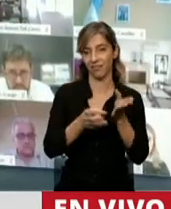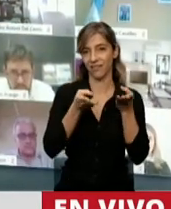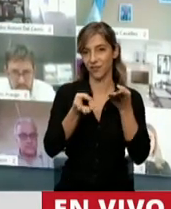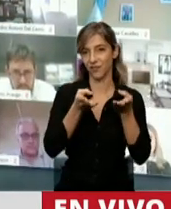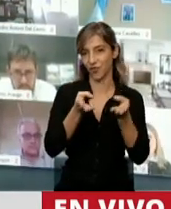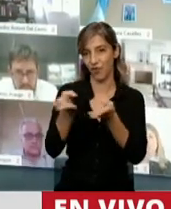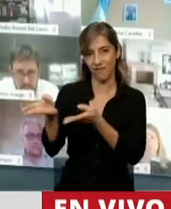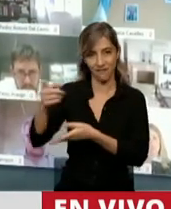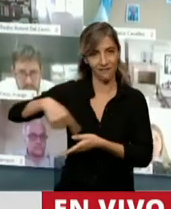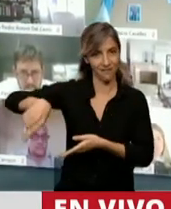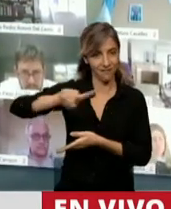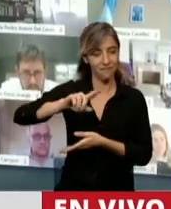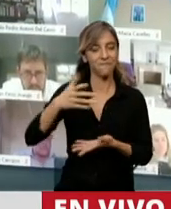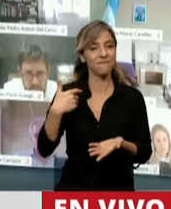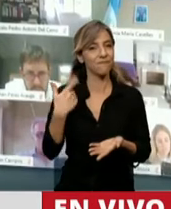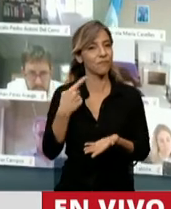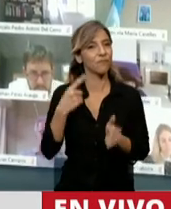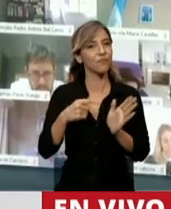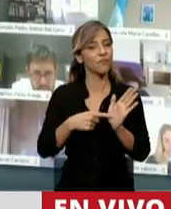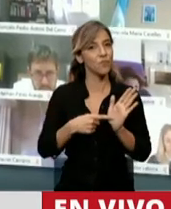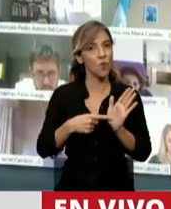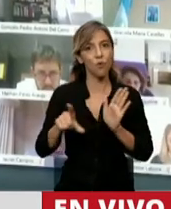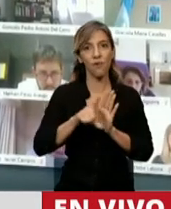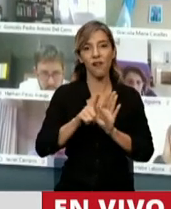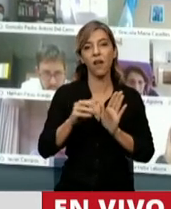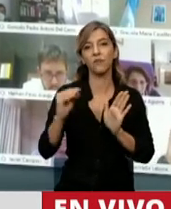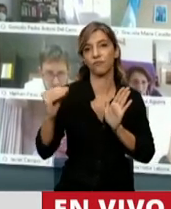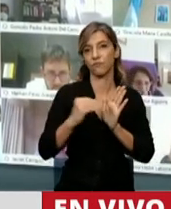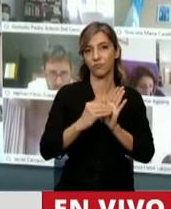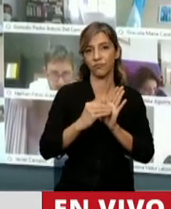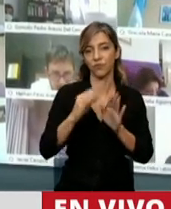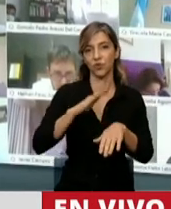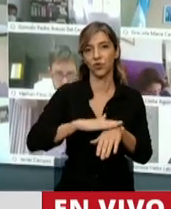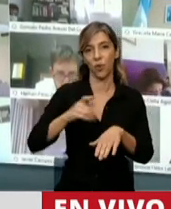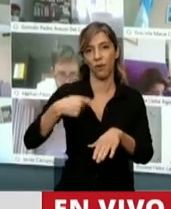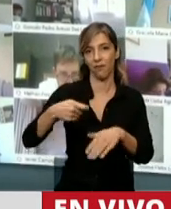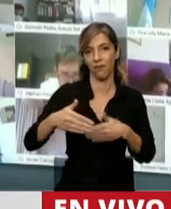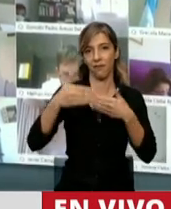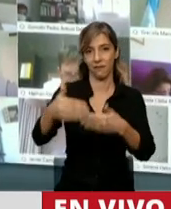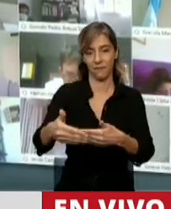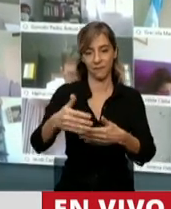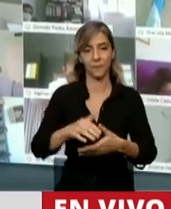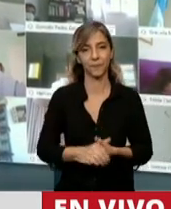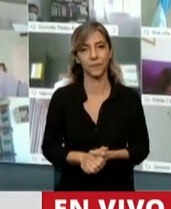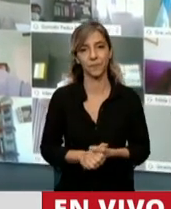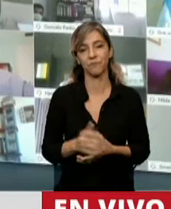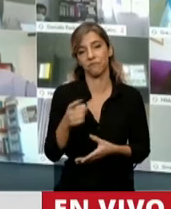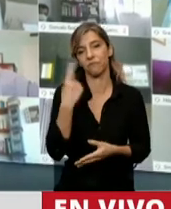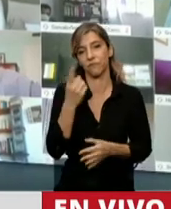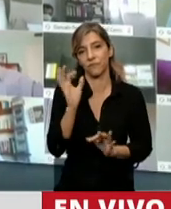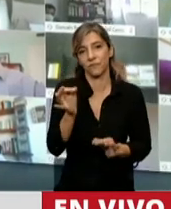incluyó una moratoria y ya la realidad económica indicaba que esta medida debía extenderse.